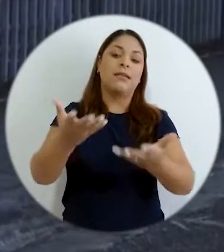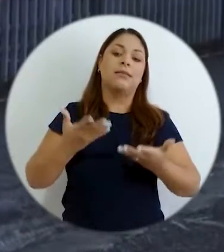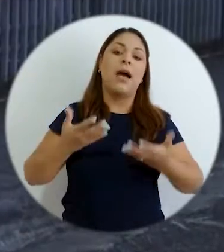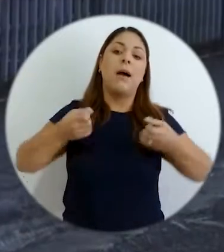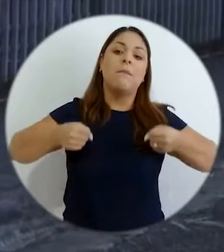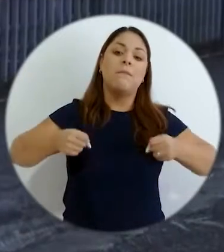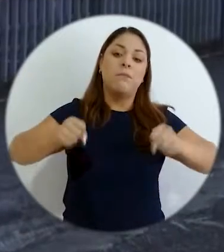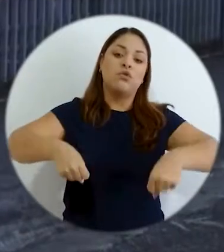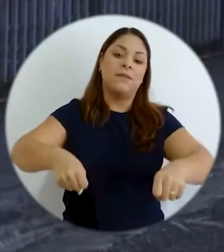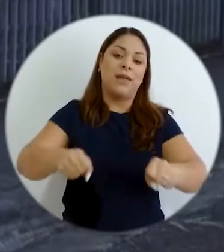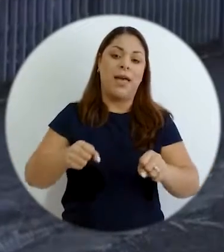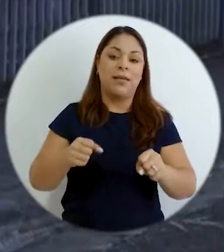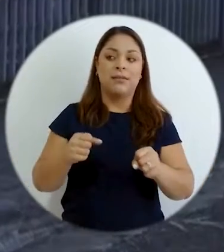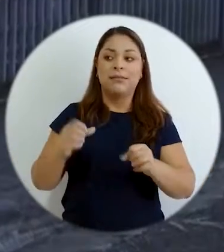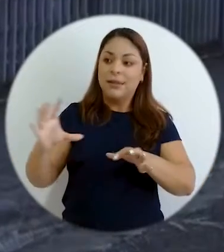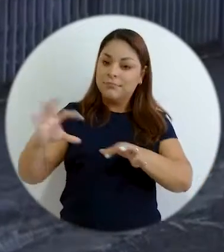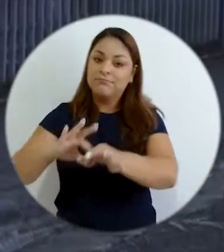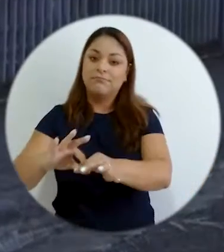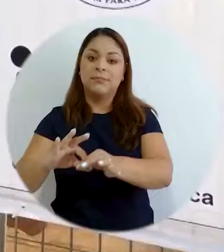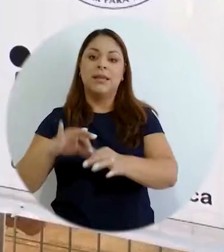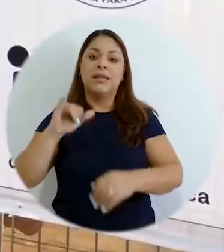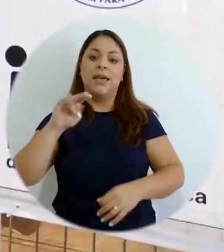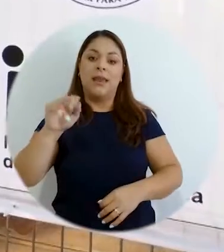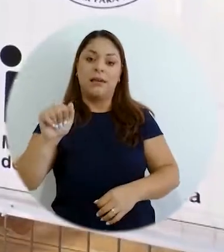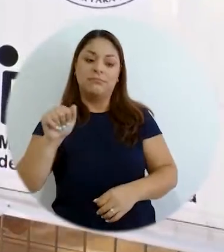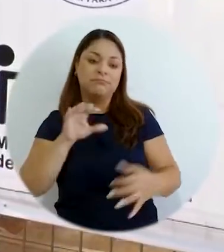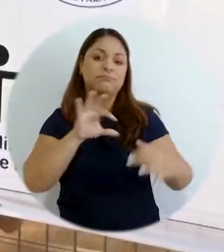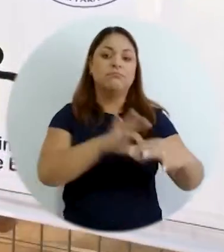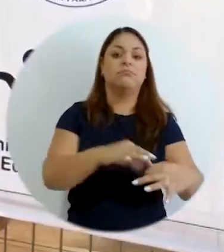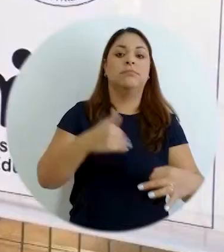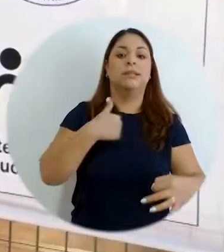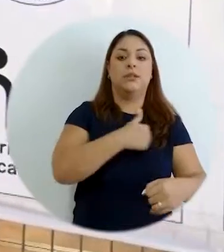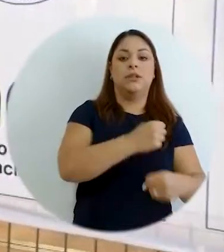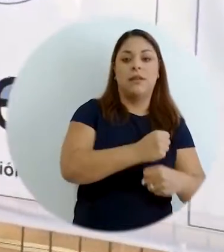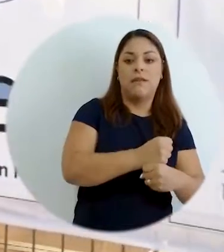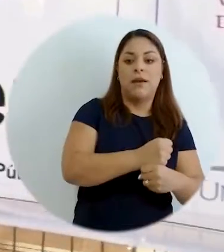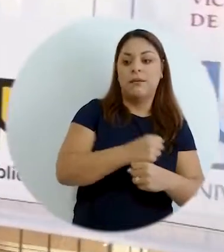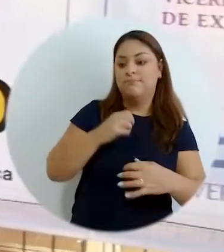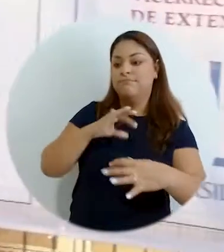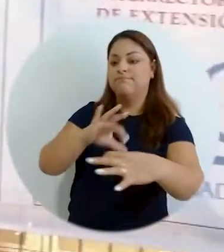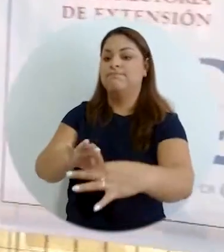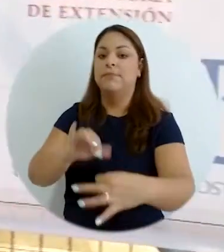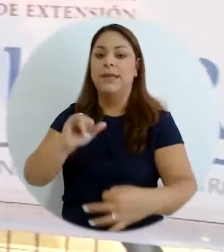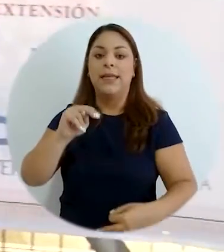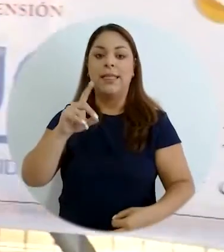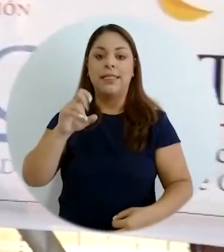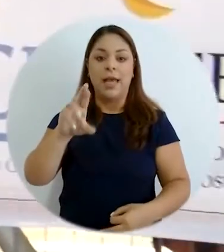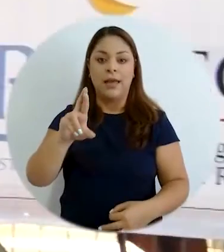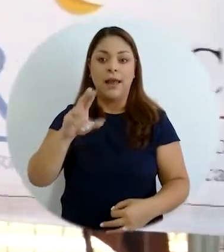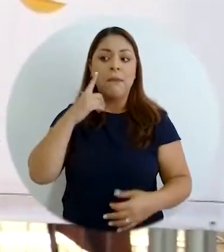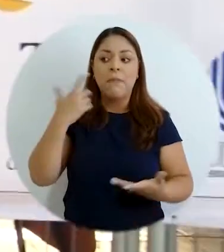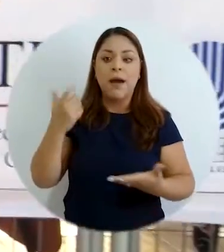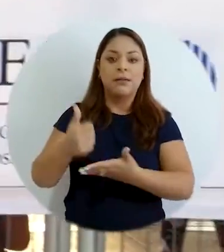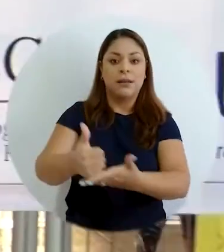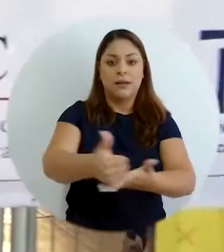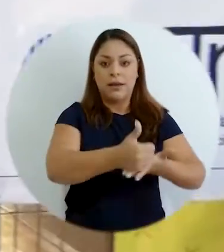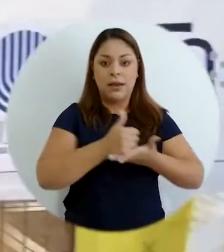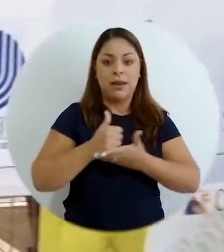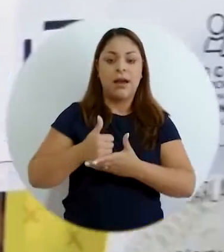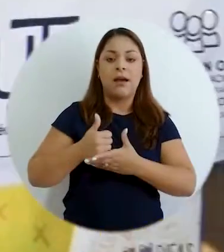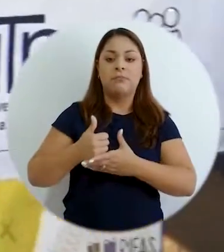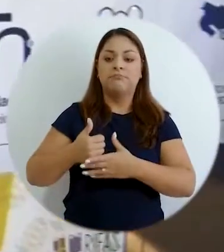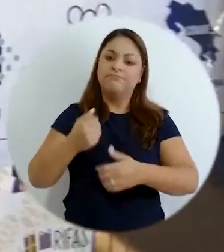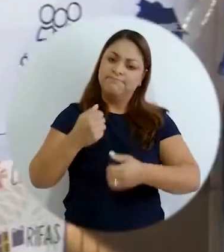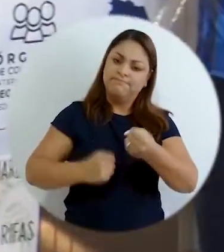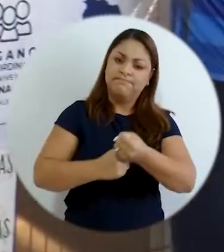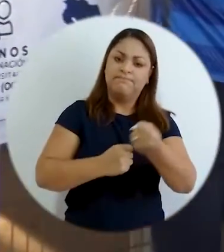restringidos nos dan la posibilidad de articularnos con el INA, con el Ministerio de Trabajo, con el INDER, con el MAC para poder